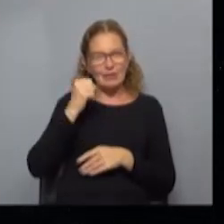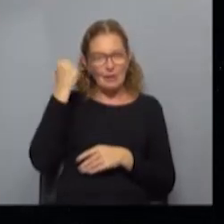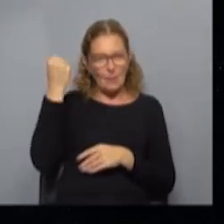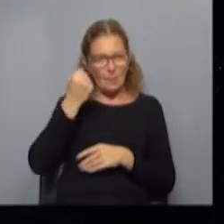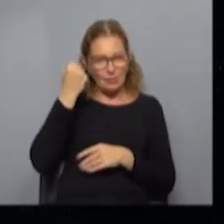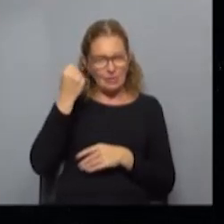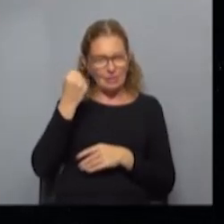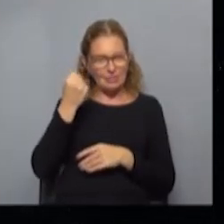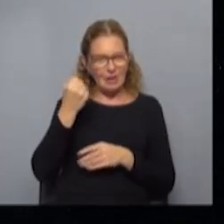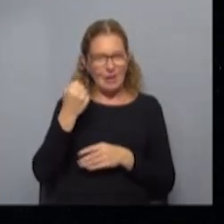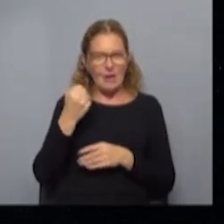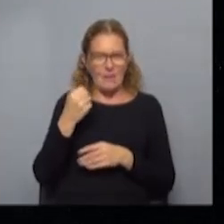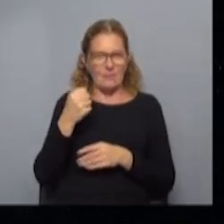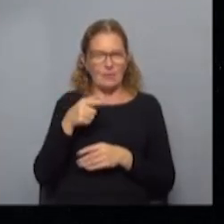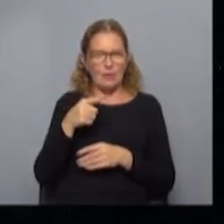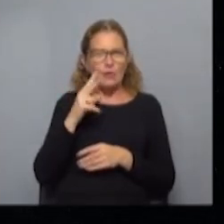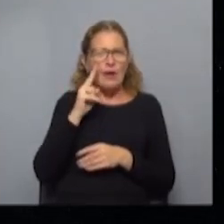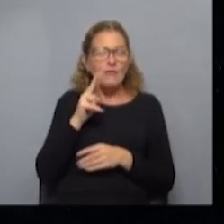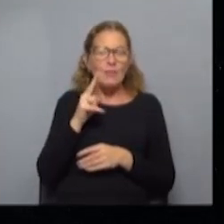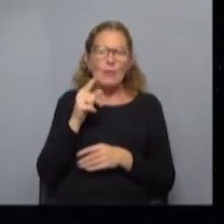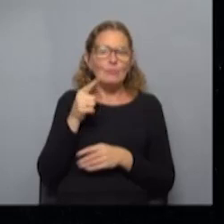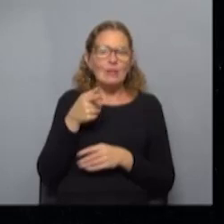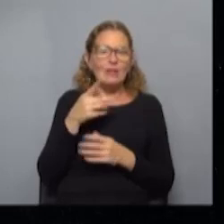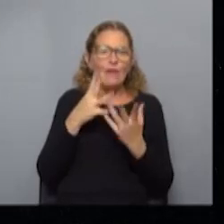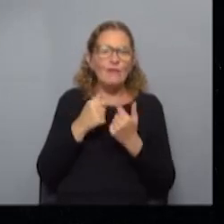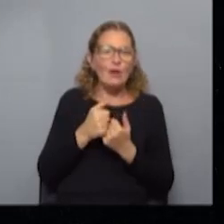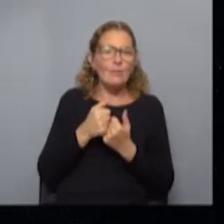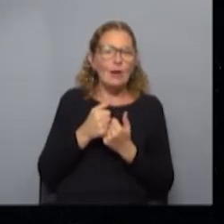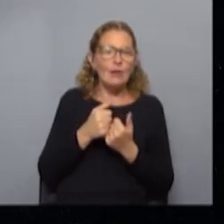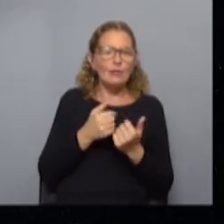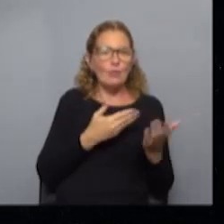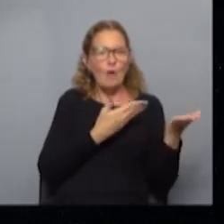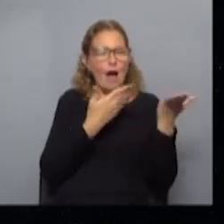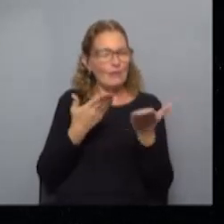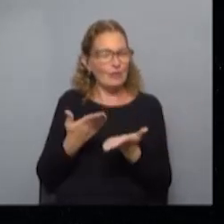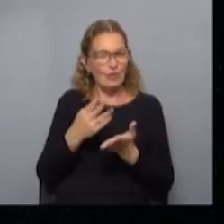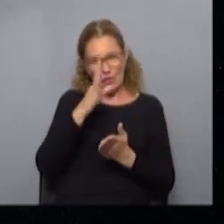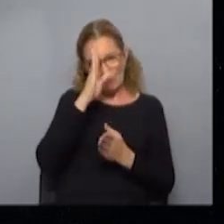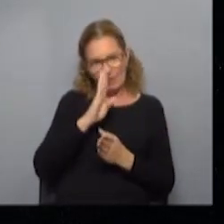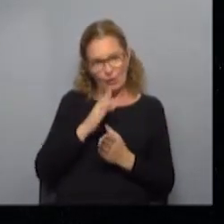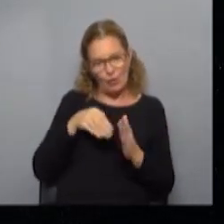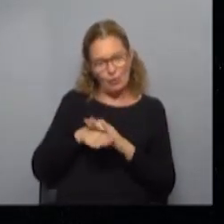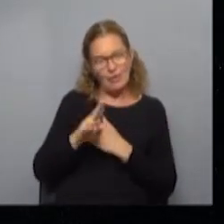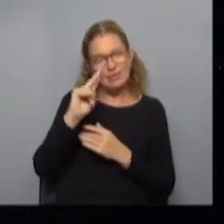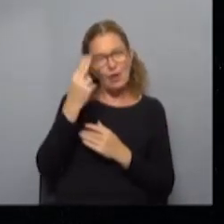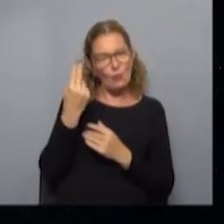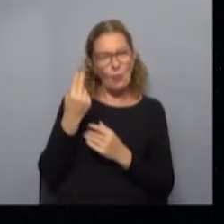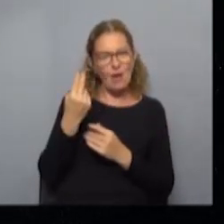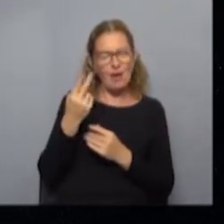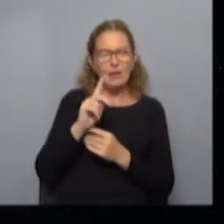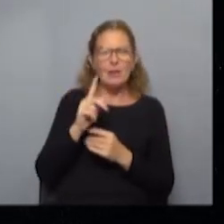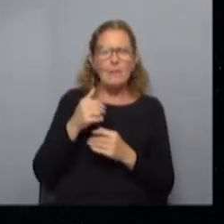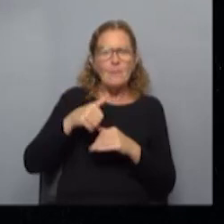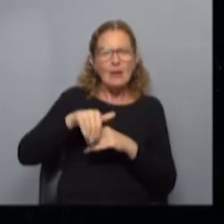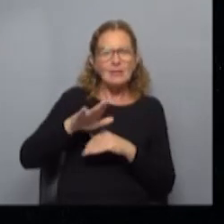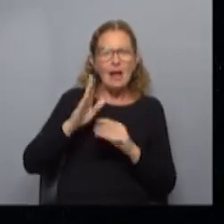tremenda que muchas veces no la vemos desde ese punto de vista, son los anfitriones de los brasileños cuando ingresan a nuestro país y más